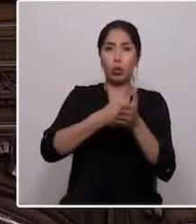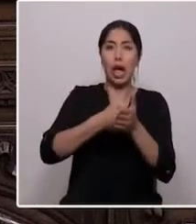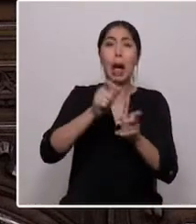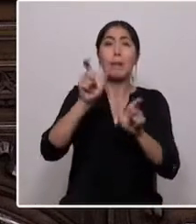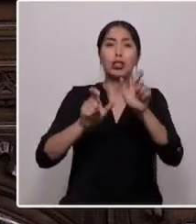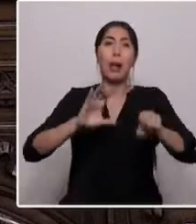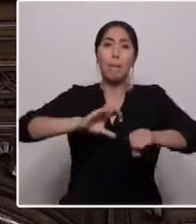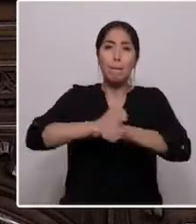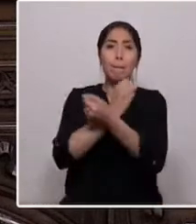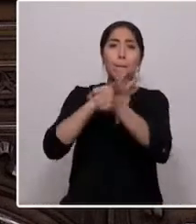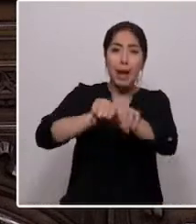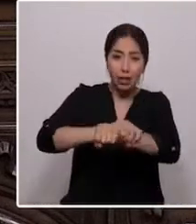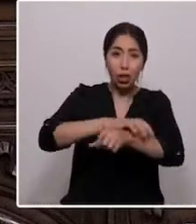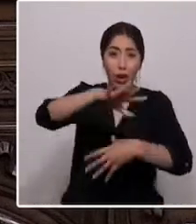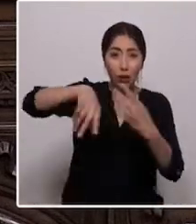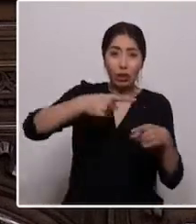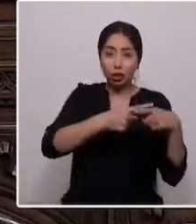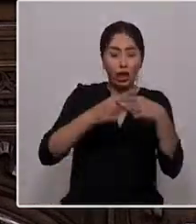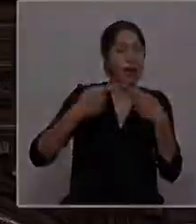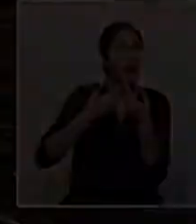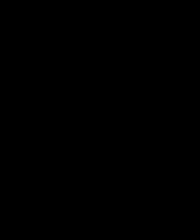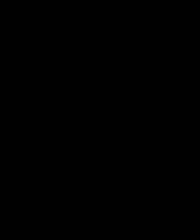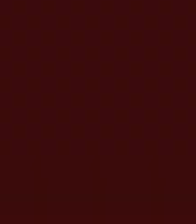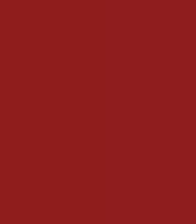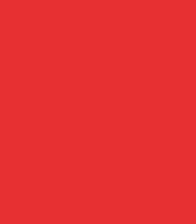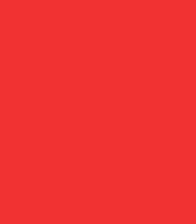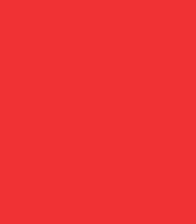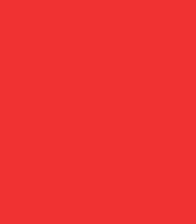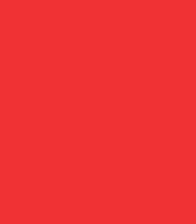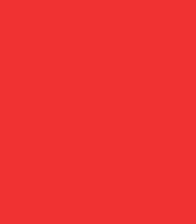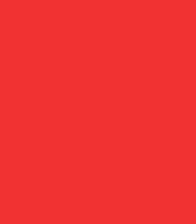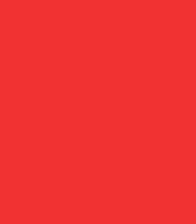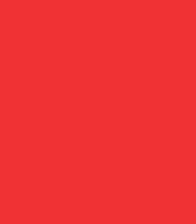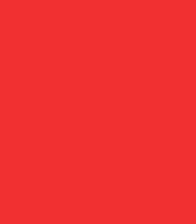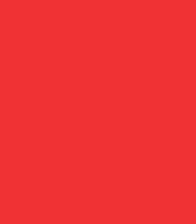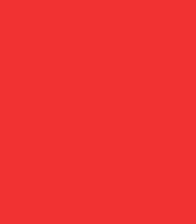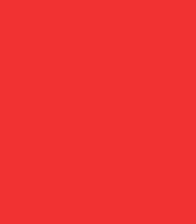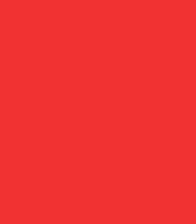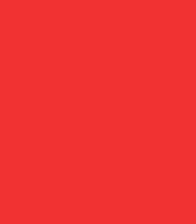revuelta. Muchas gracias. Gracias. Gracias. Gracias. Gracias.